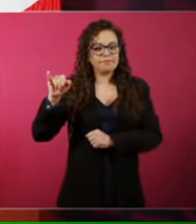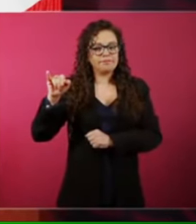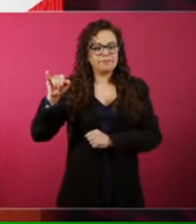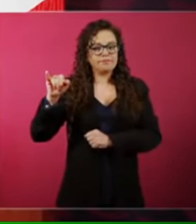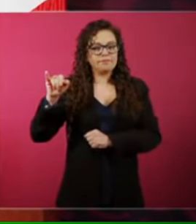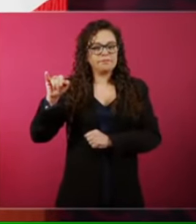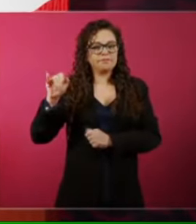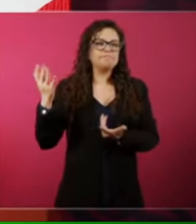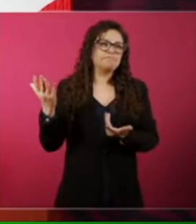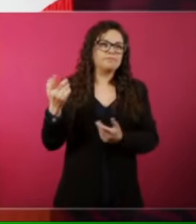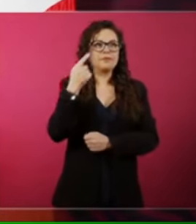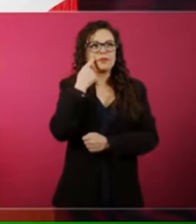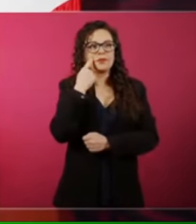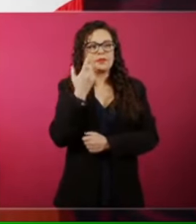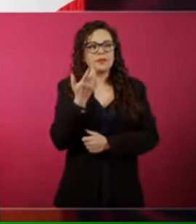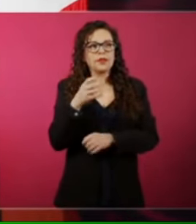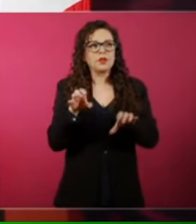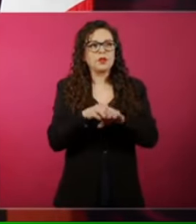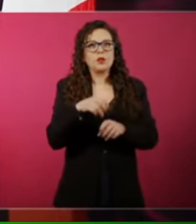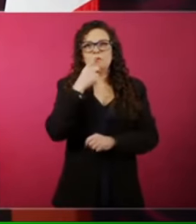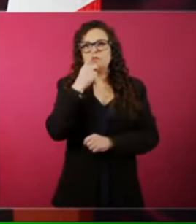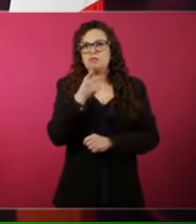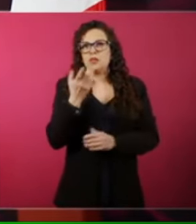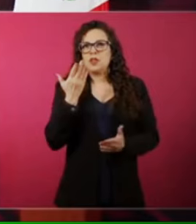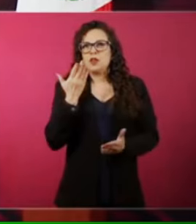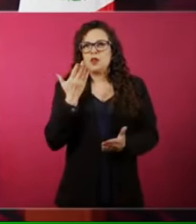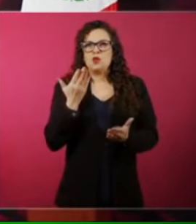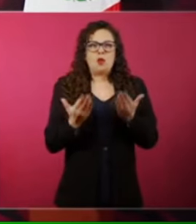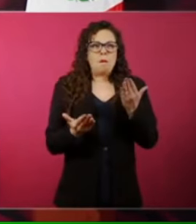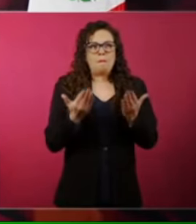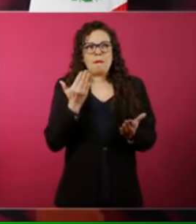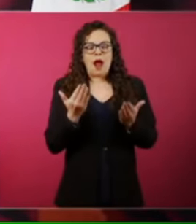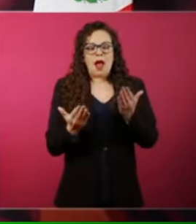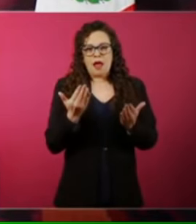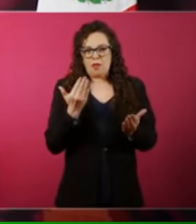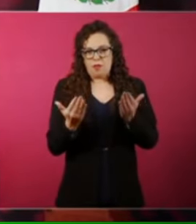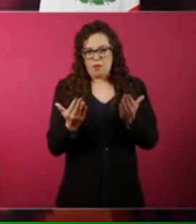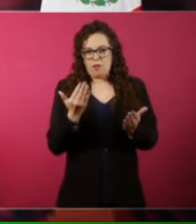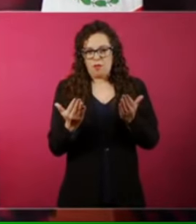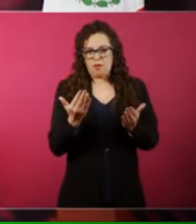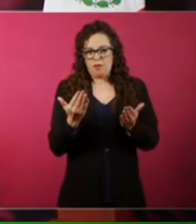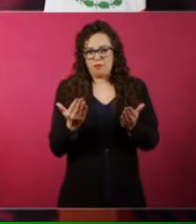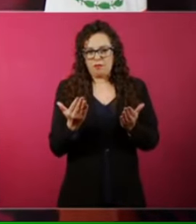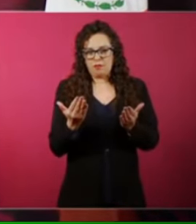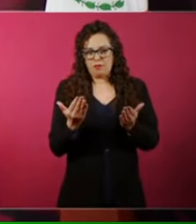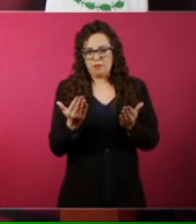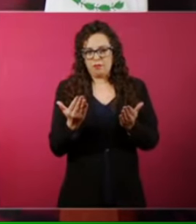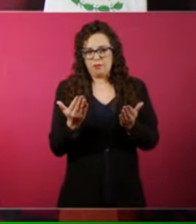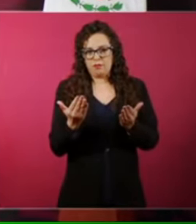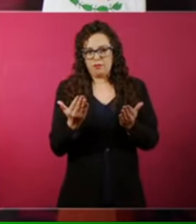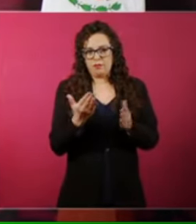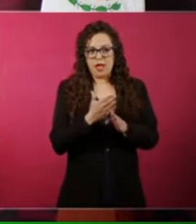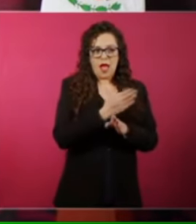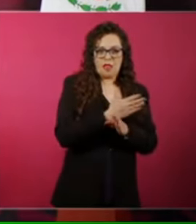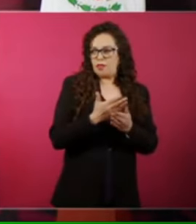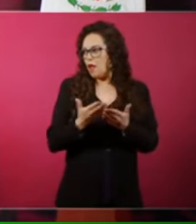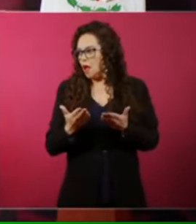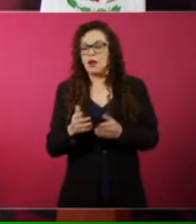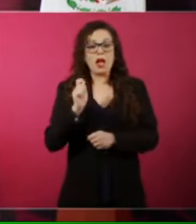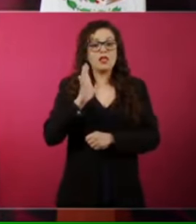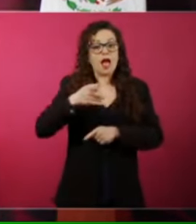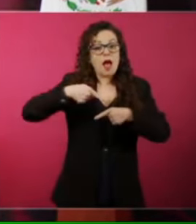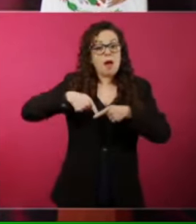grande, más que nada inflada, de